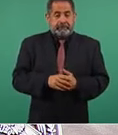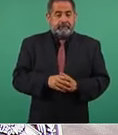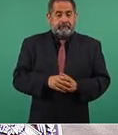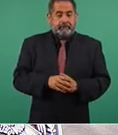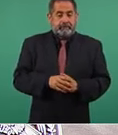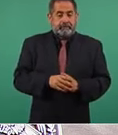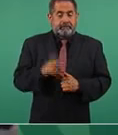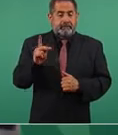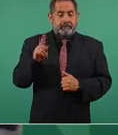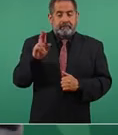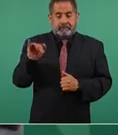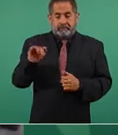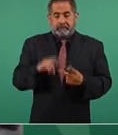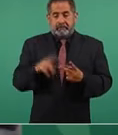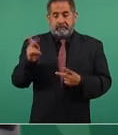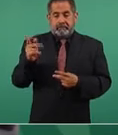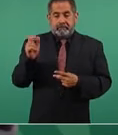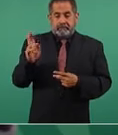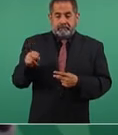el PRI, el PAN,